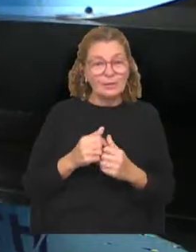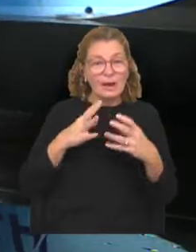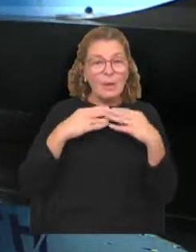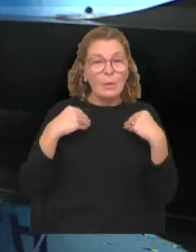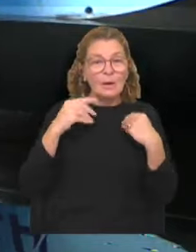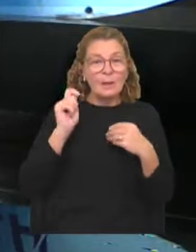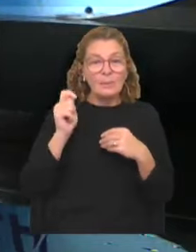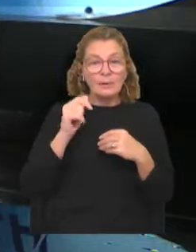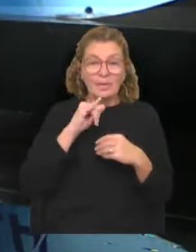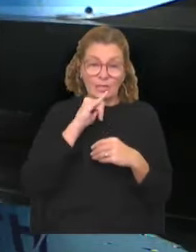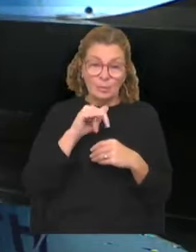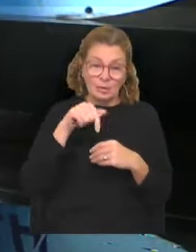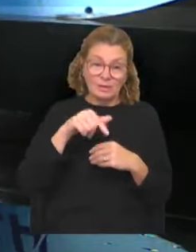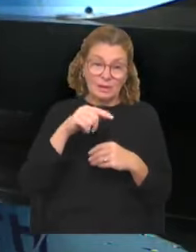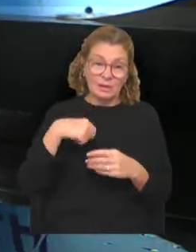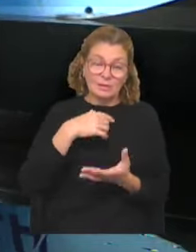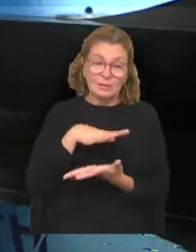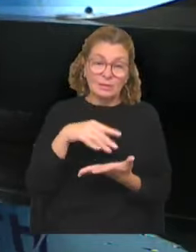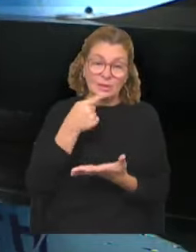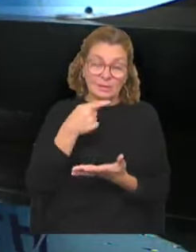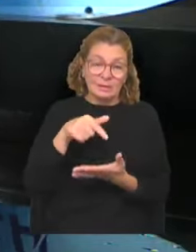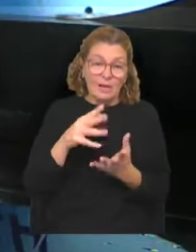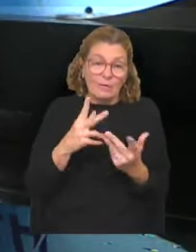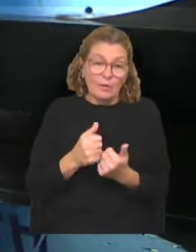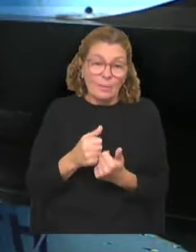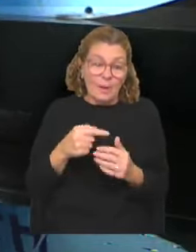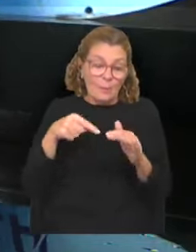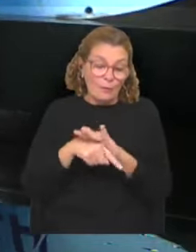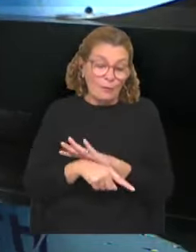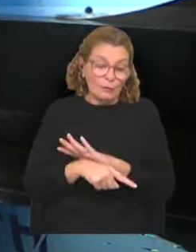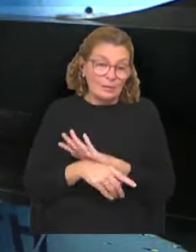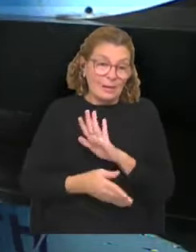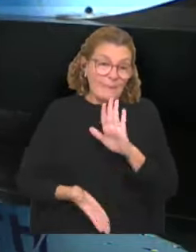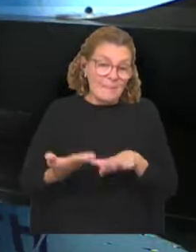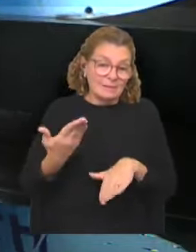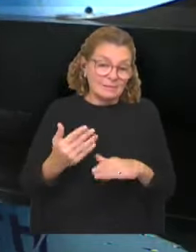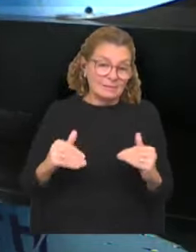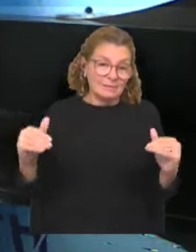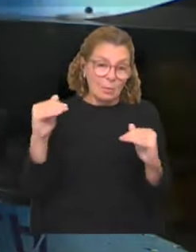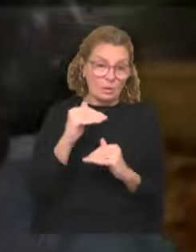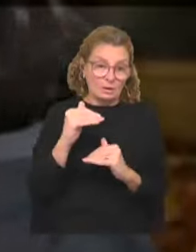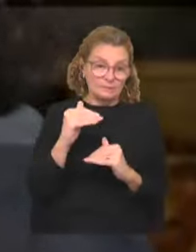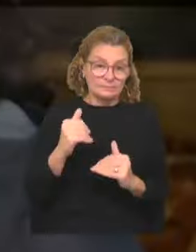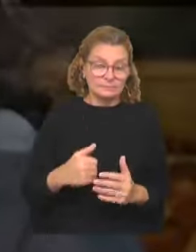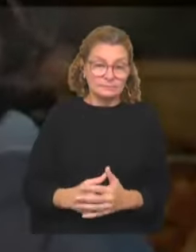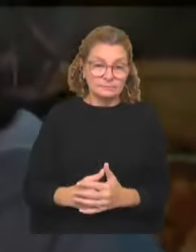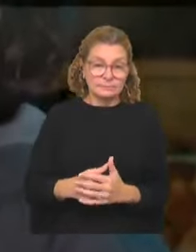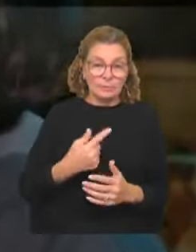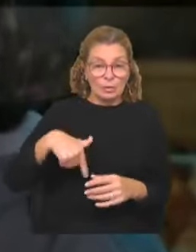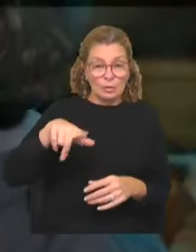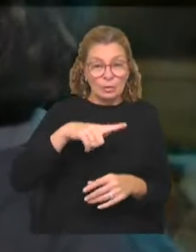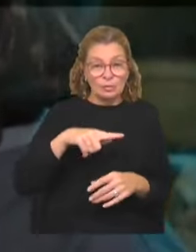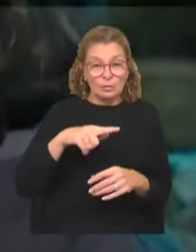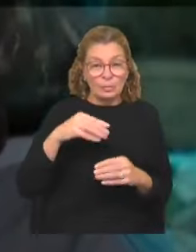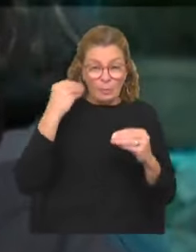pública, denuncian esta situación y aseguran que de esta forma se profundiza la desigualdad. Nosotros estamos